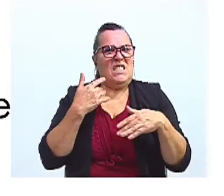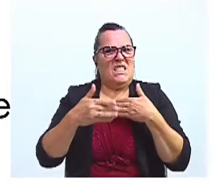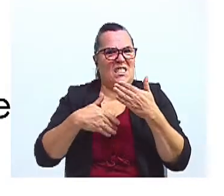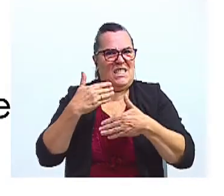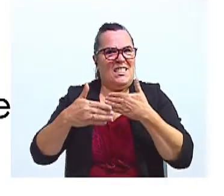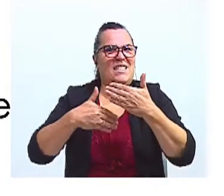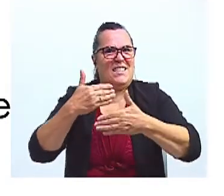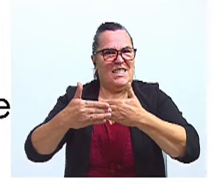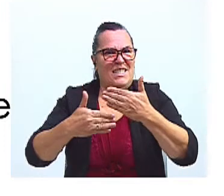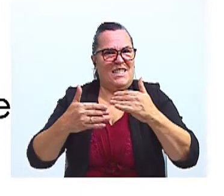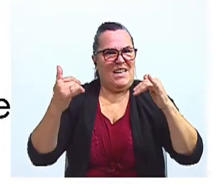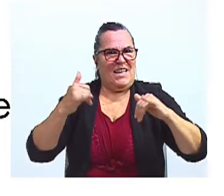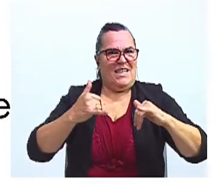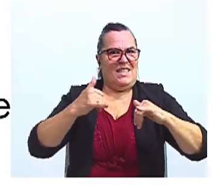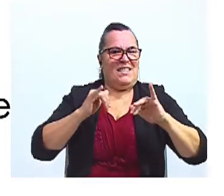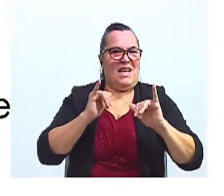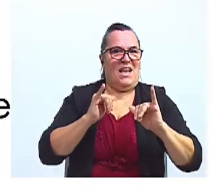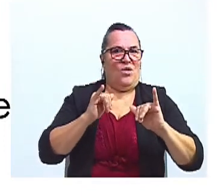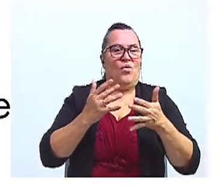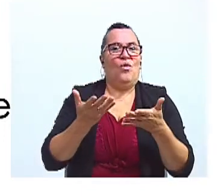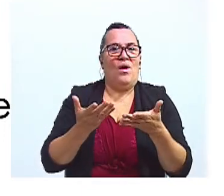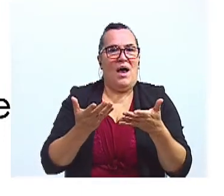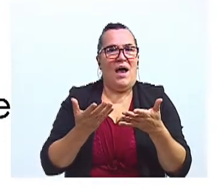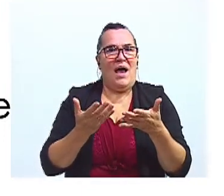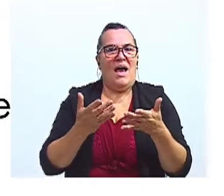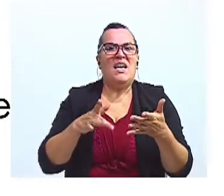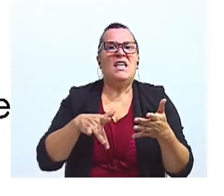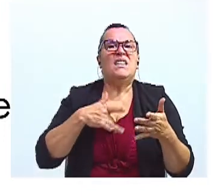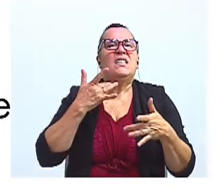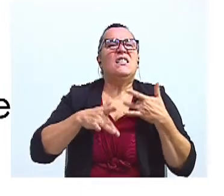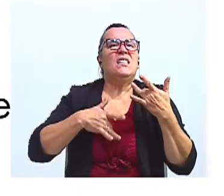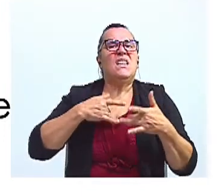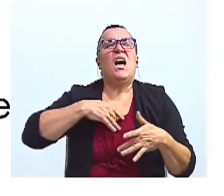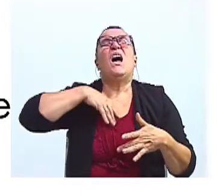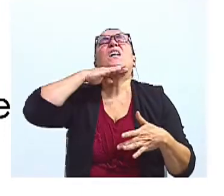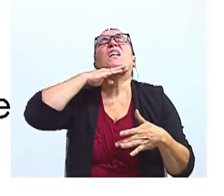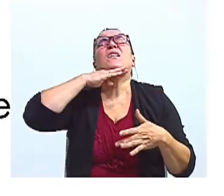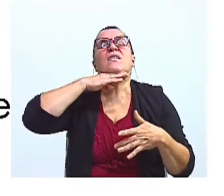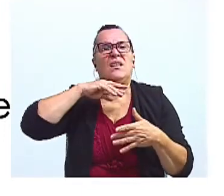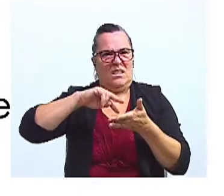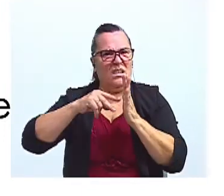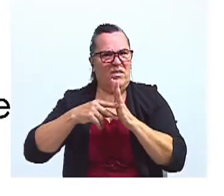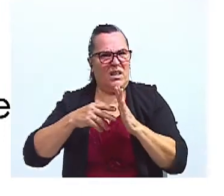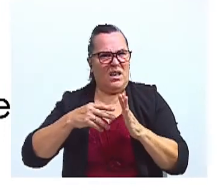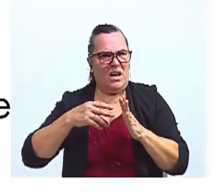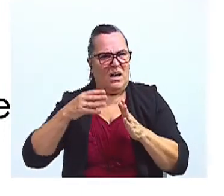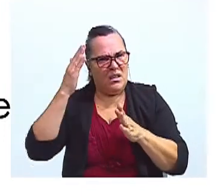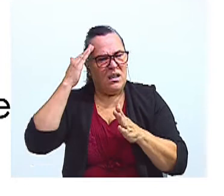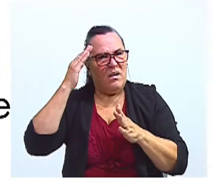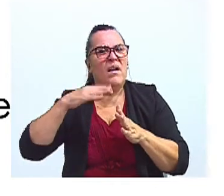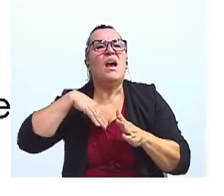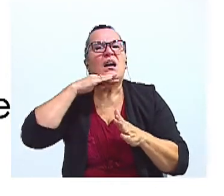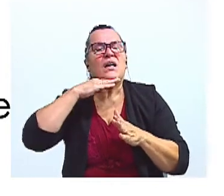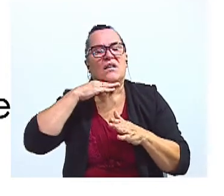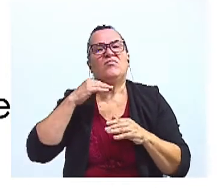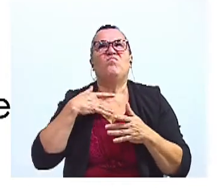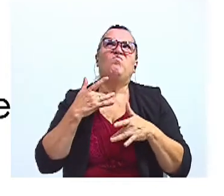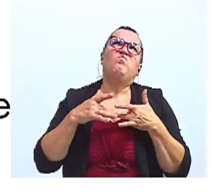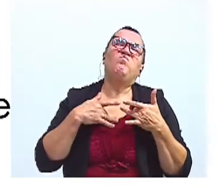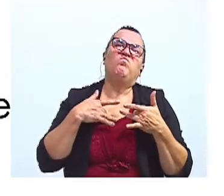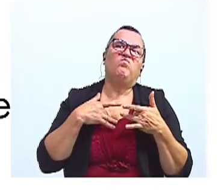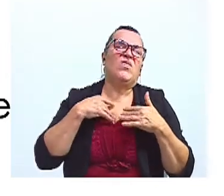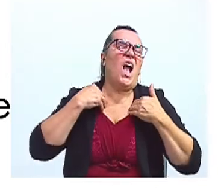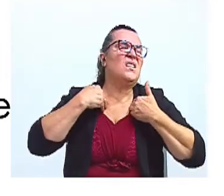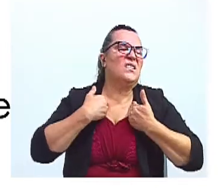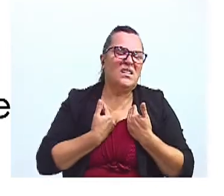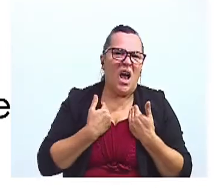de estado. En este caso, estoy harta. ¿Sabes qué es harta? ¿Sí? Sí, es como decir, estoy